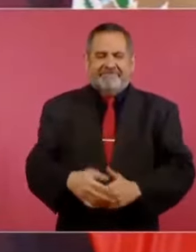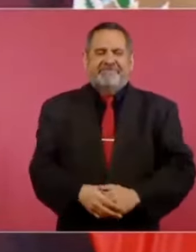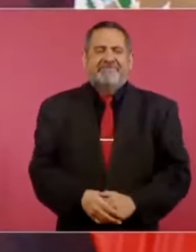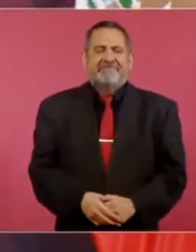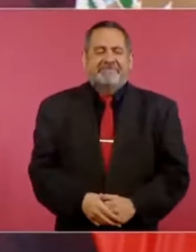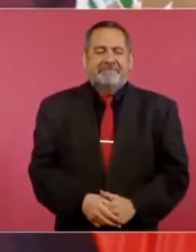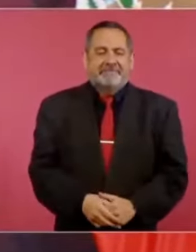Y vámonos a…